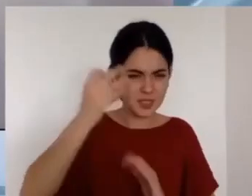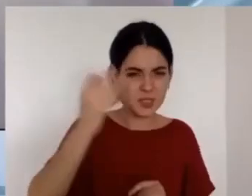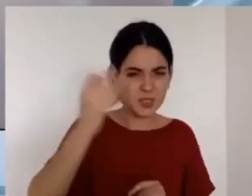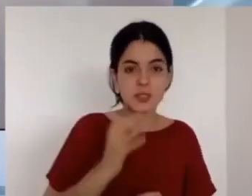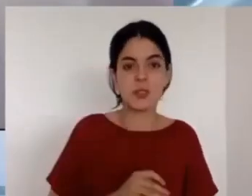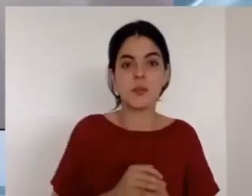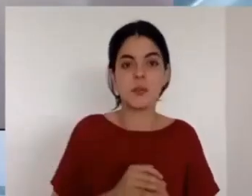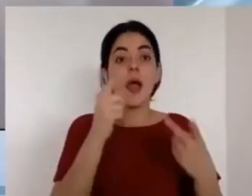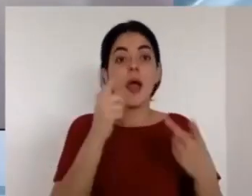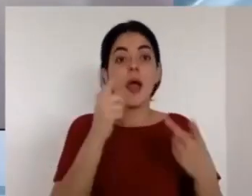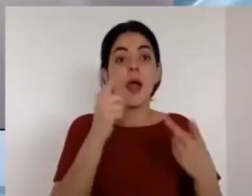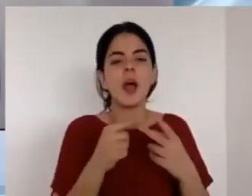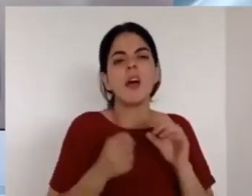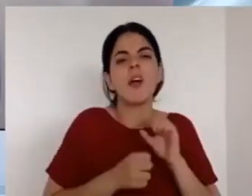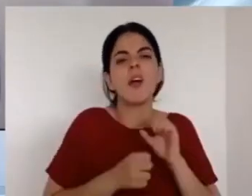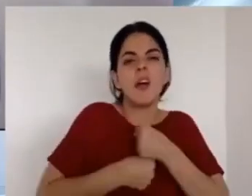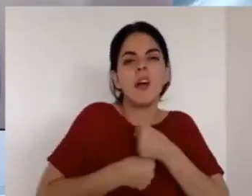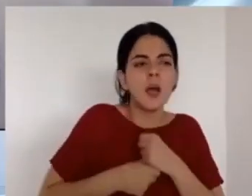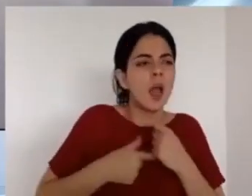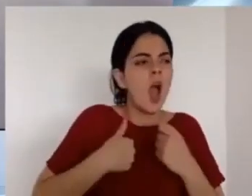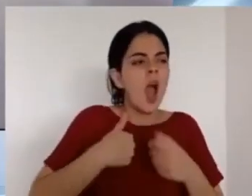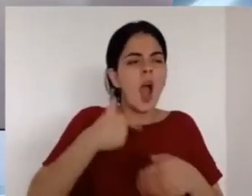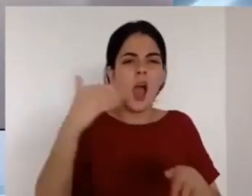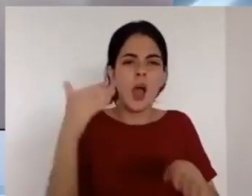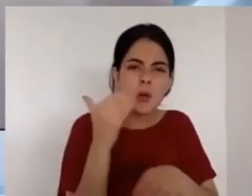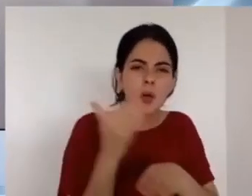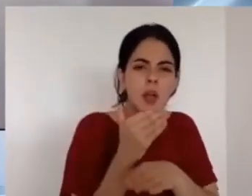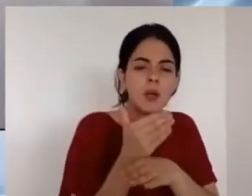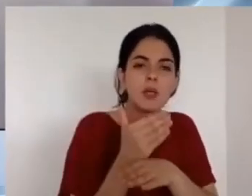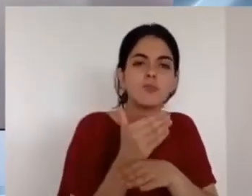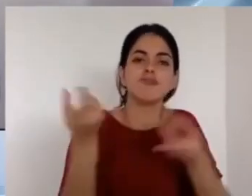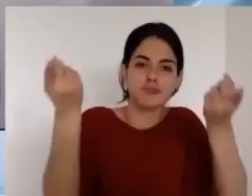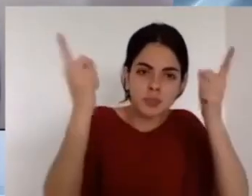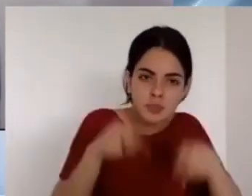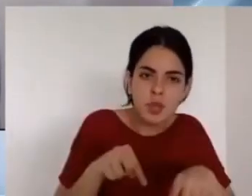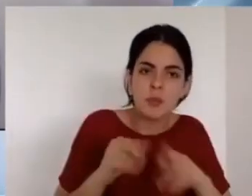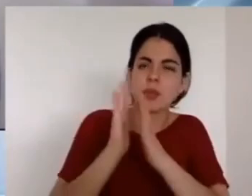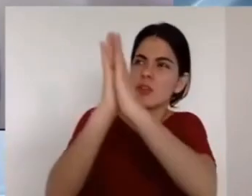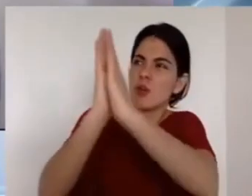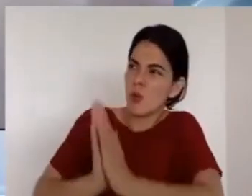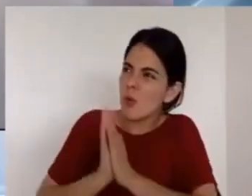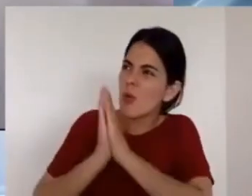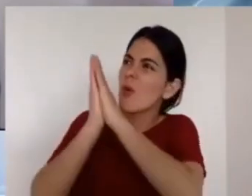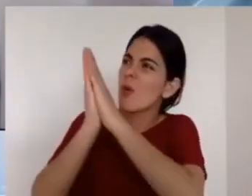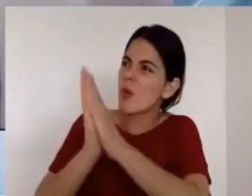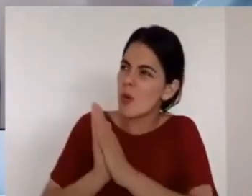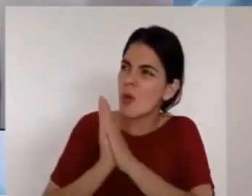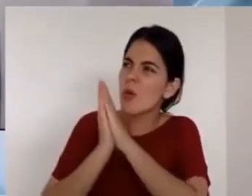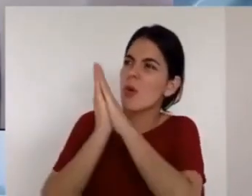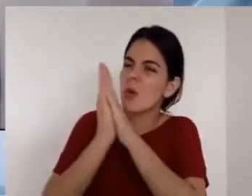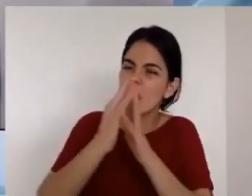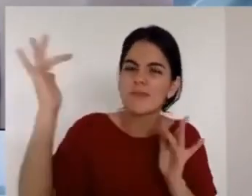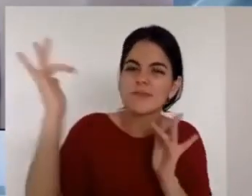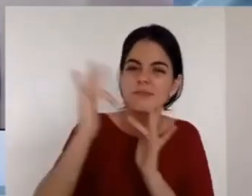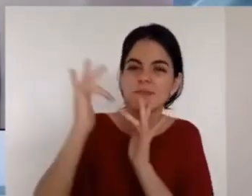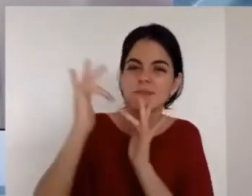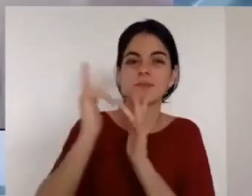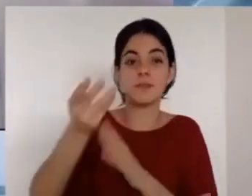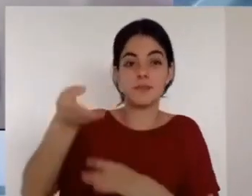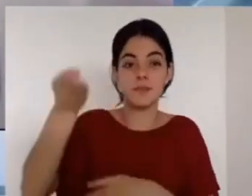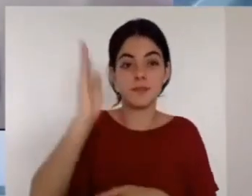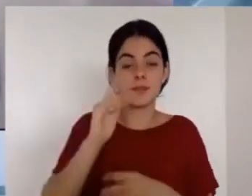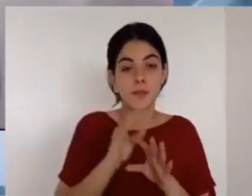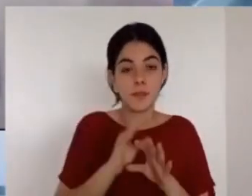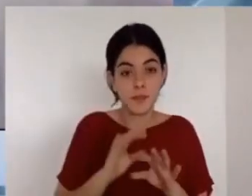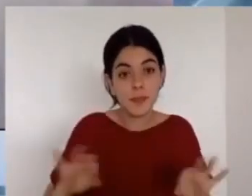los santos y Pablo dice y por mí por mí él no está diciendo